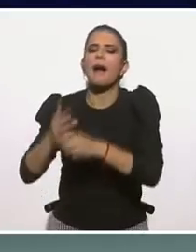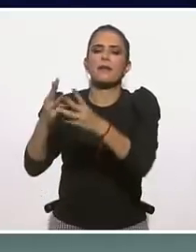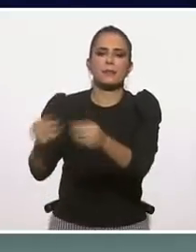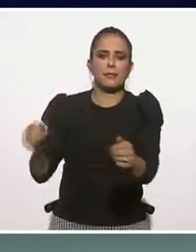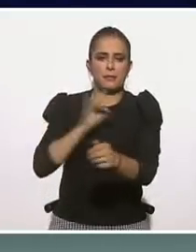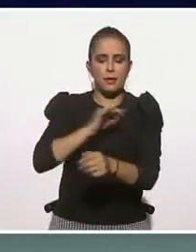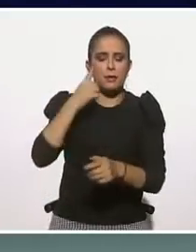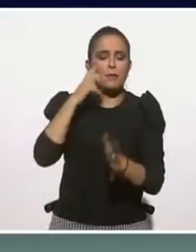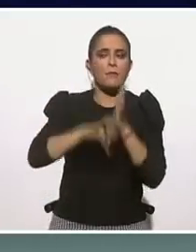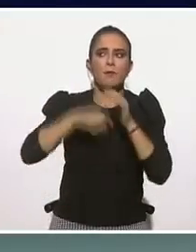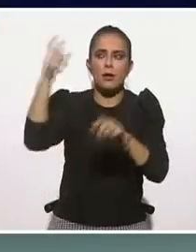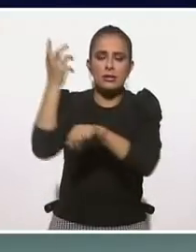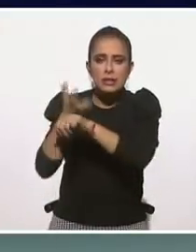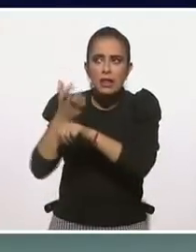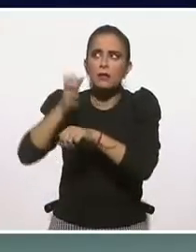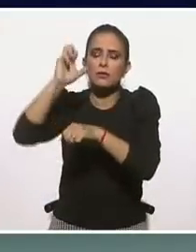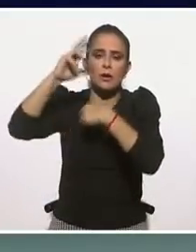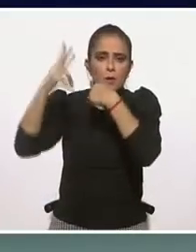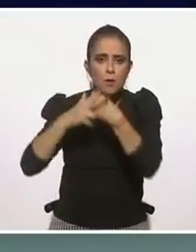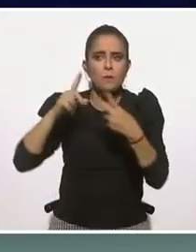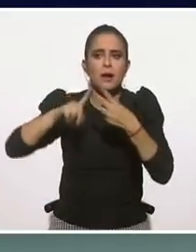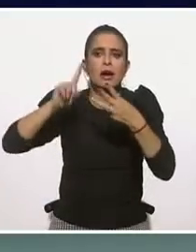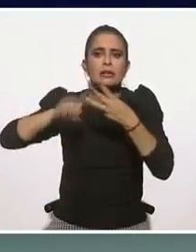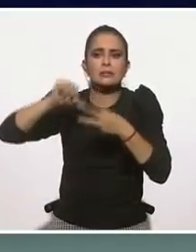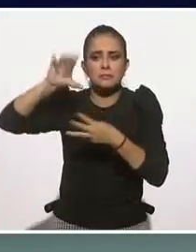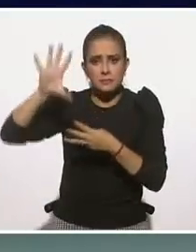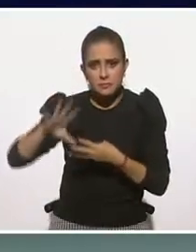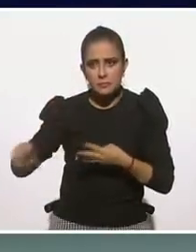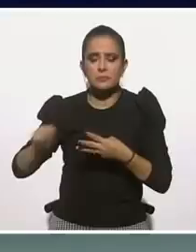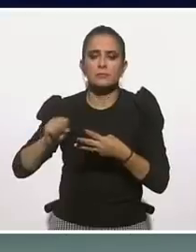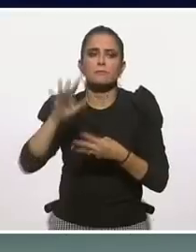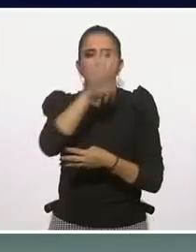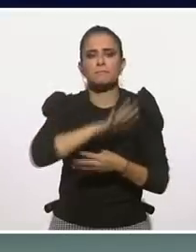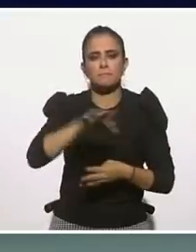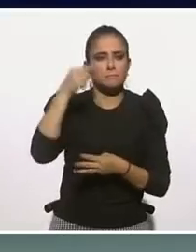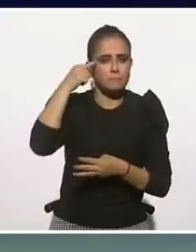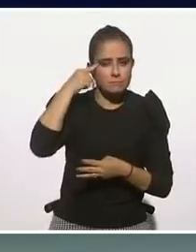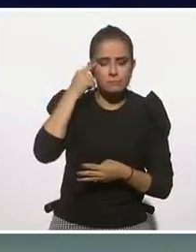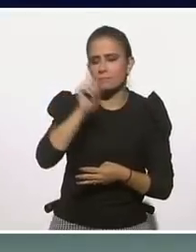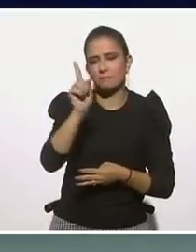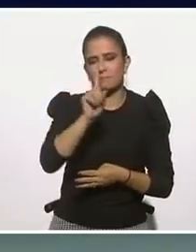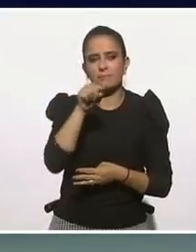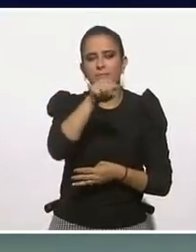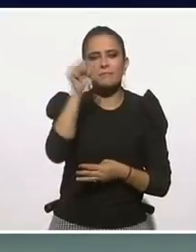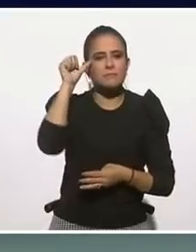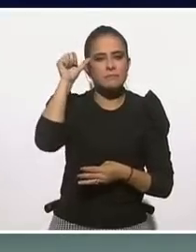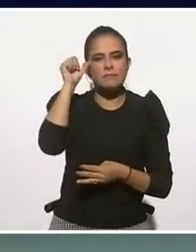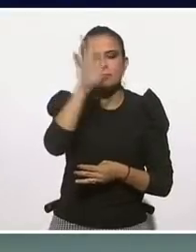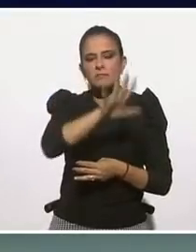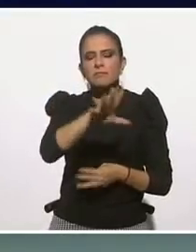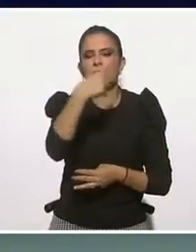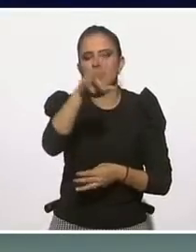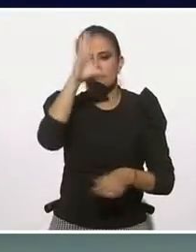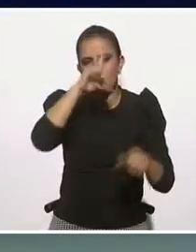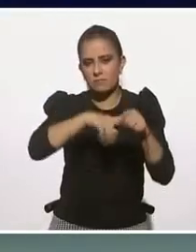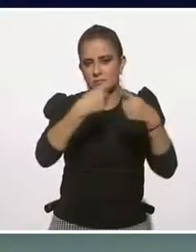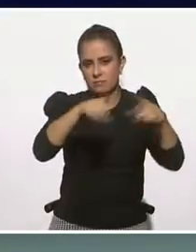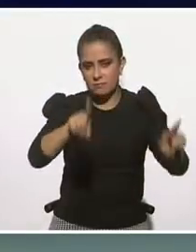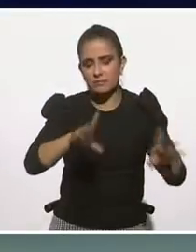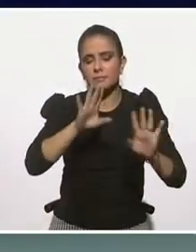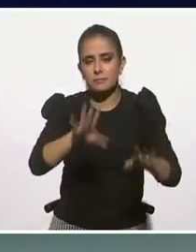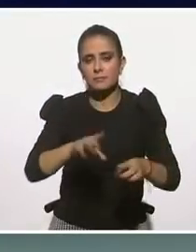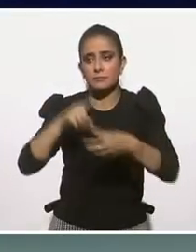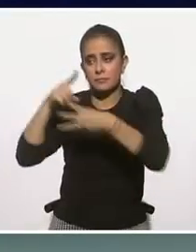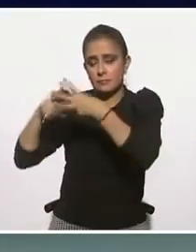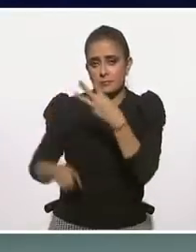estadounidense, la europea y la sudamericana, no tanto la oriental, porque ellos ya traen otro tipo de cultura desde antes. Y lo que buscan las